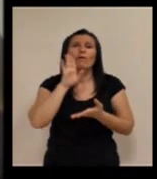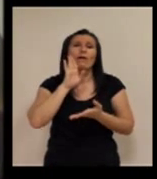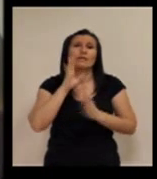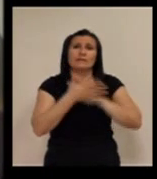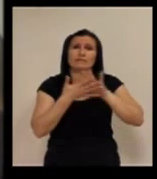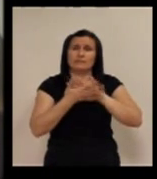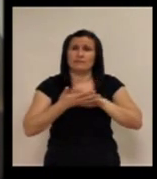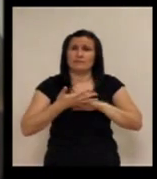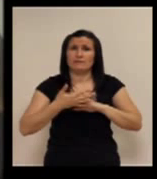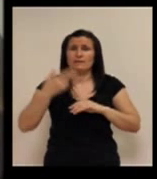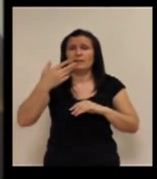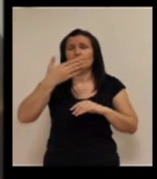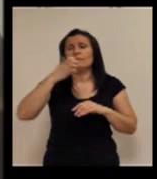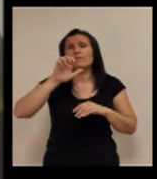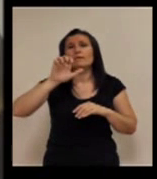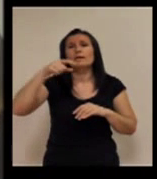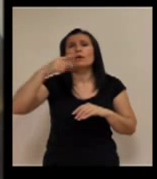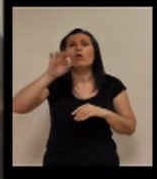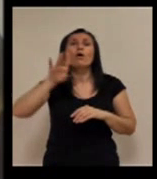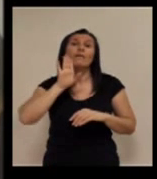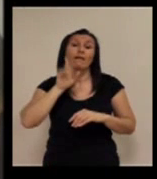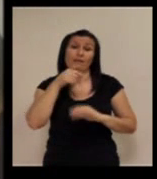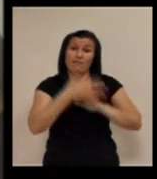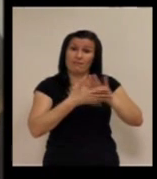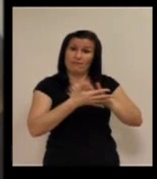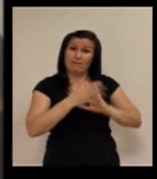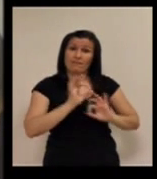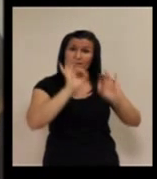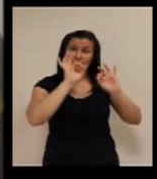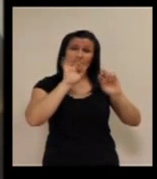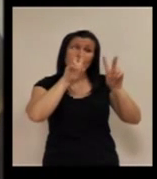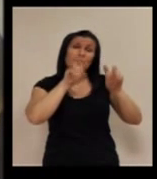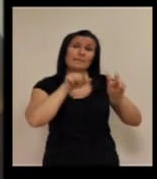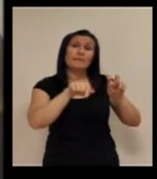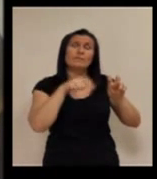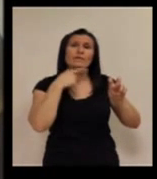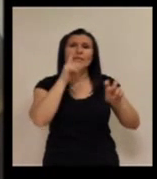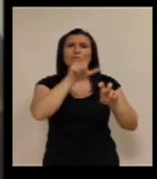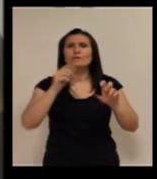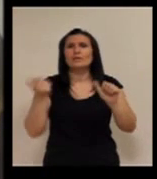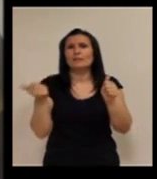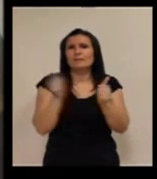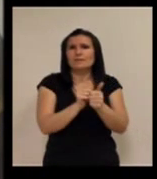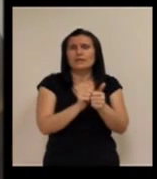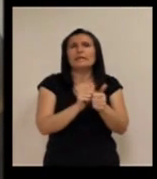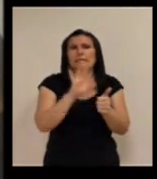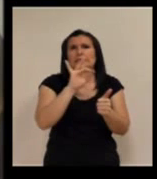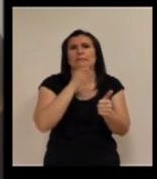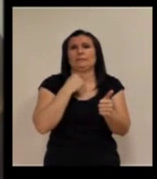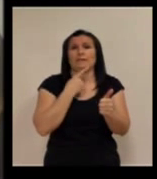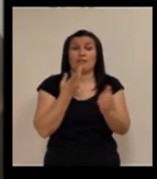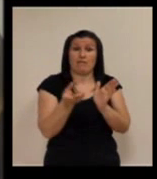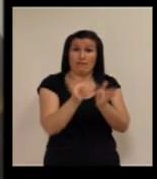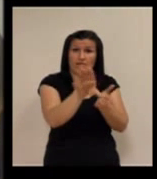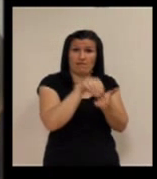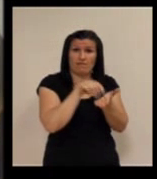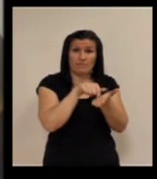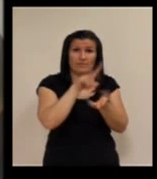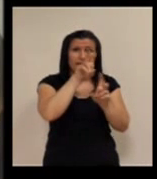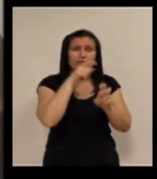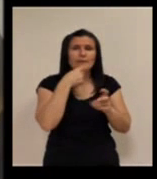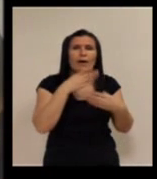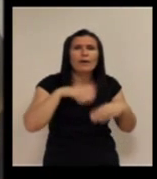como decía Begoña, con el tema de los dependientes, y sí que me gustaría hacer un apunte para acabar,